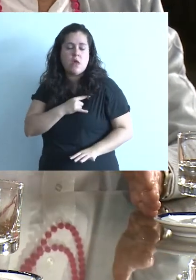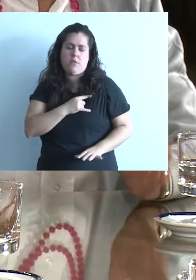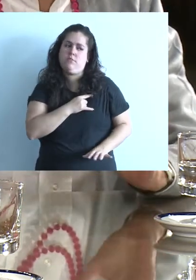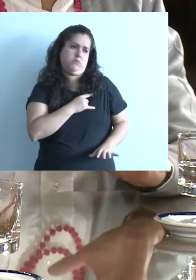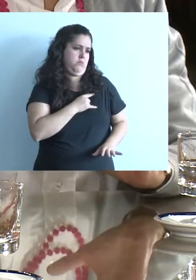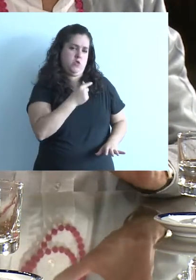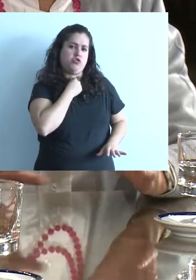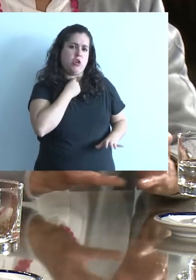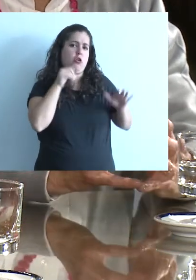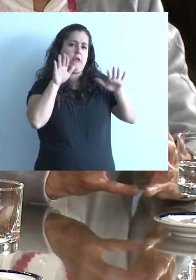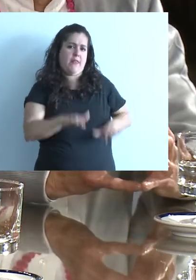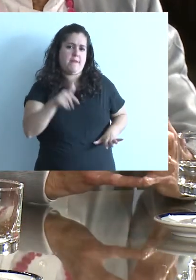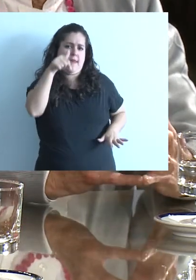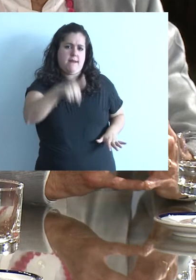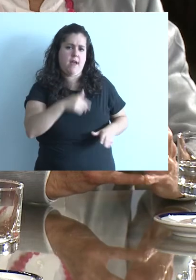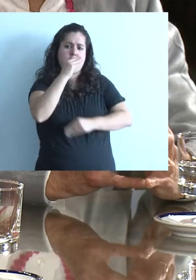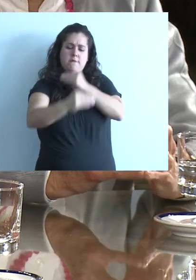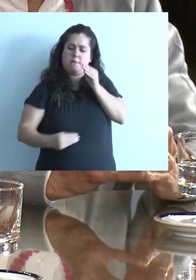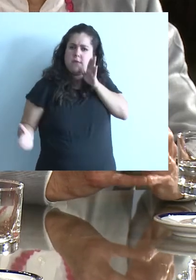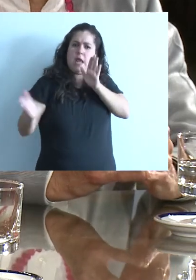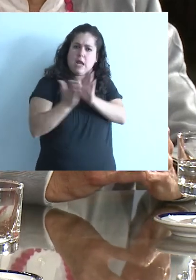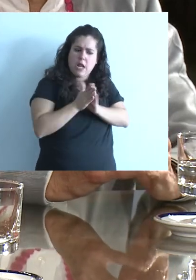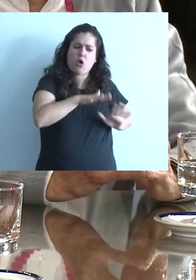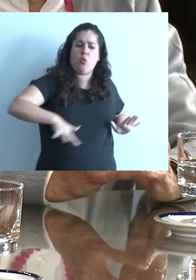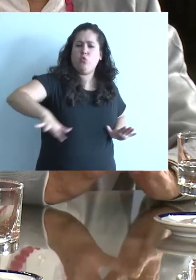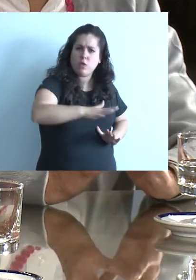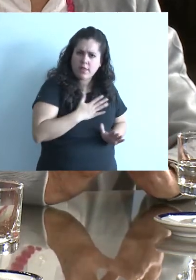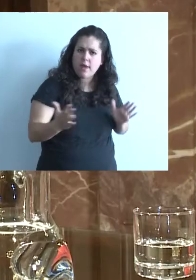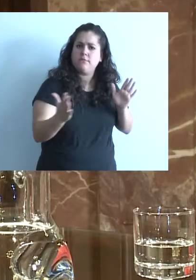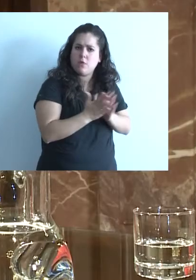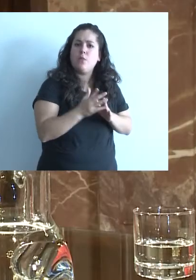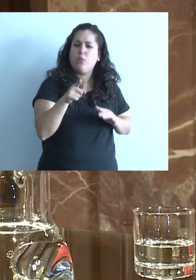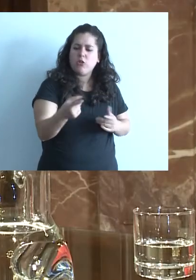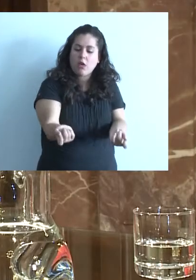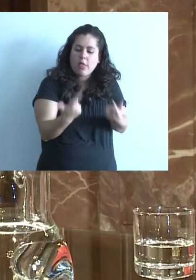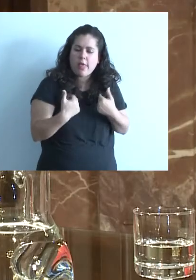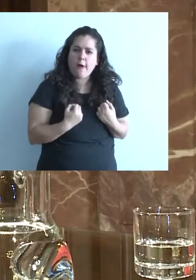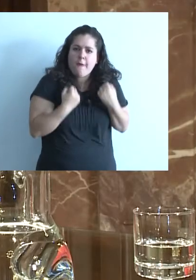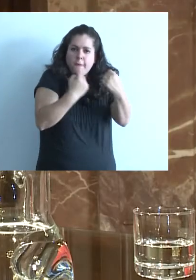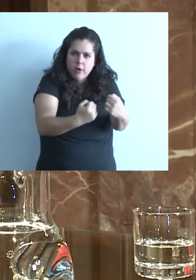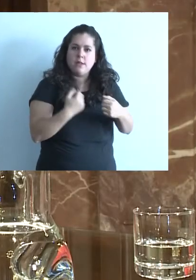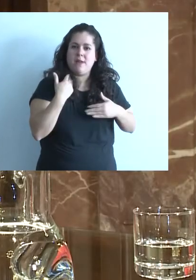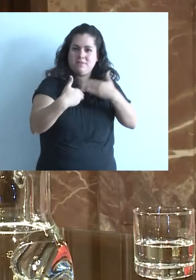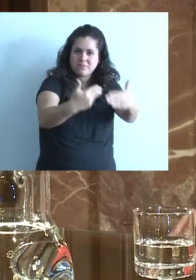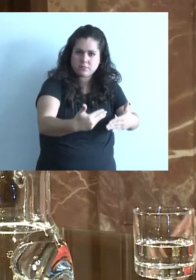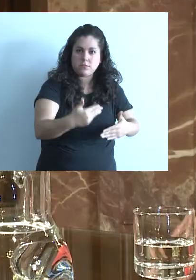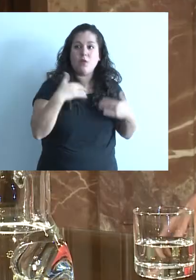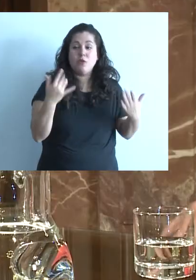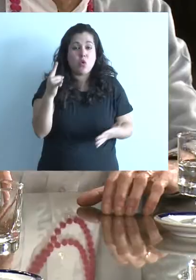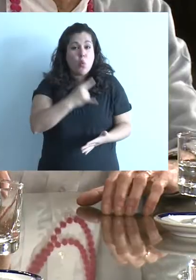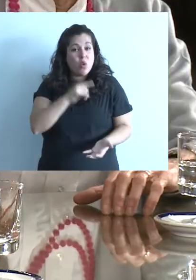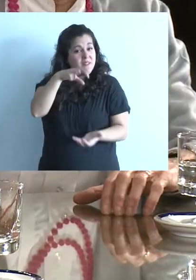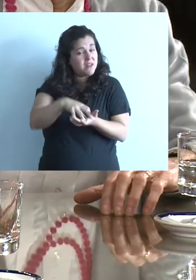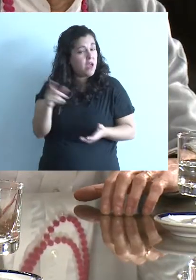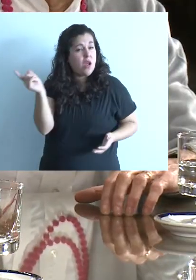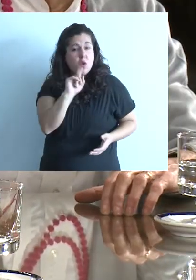universidad, dice, no, pero yo quiero quedar con mi familia y mi comunidad porque eso nos da la fuerza. Por lo tanto, esta universidad no